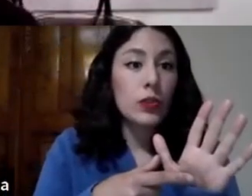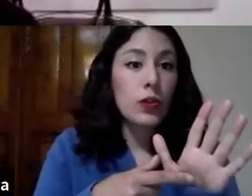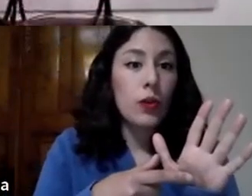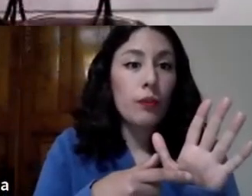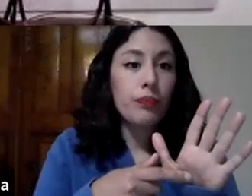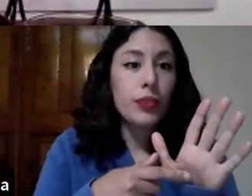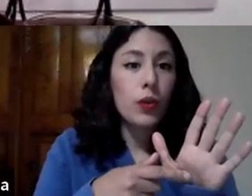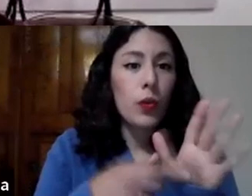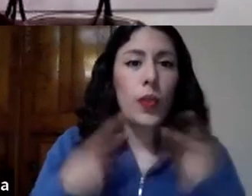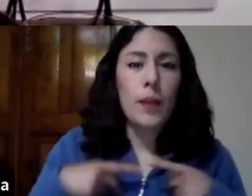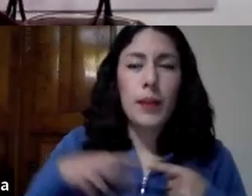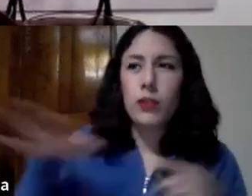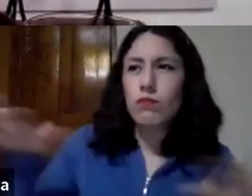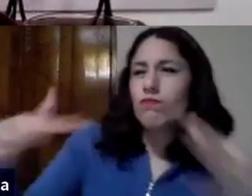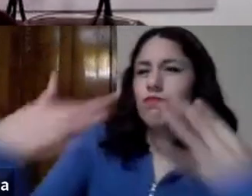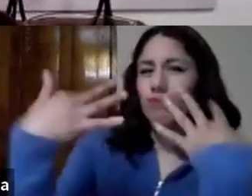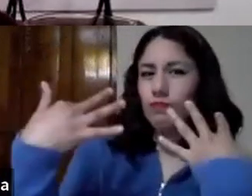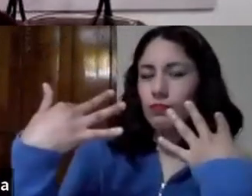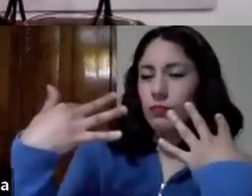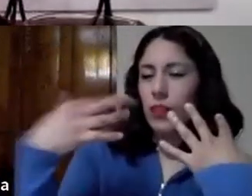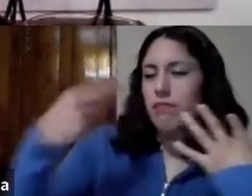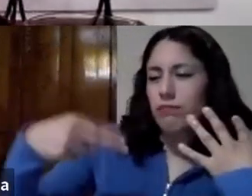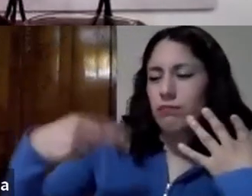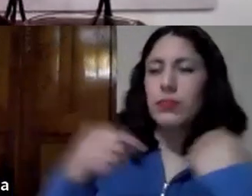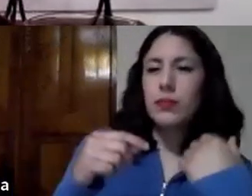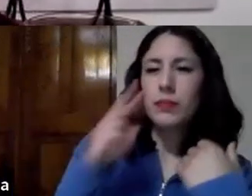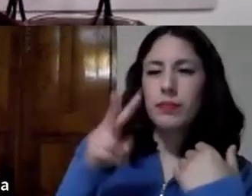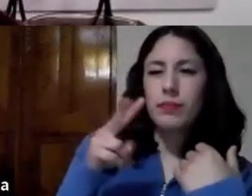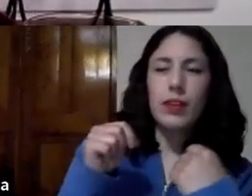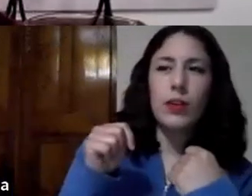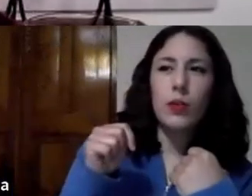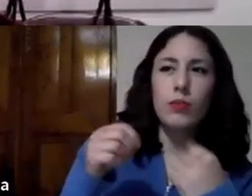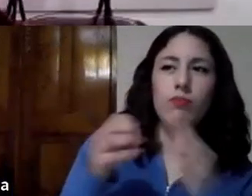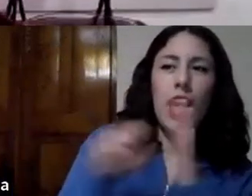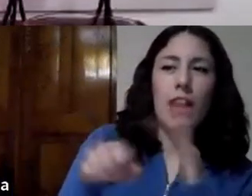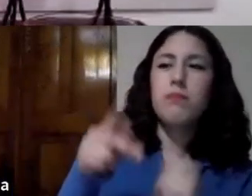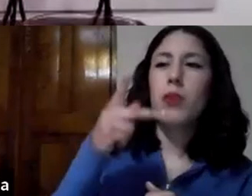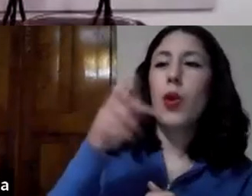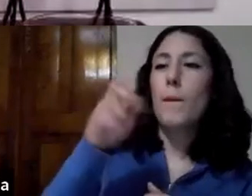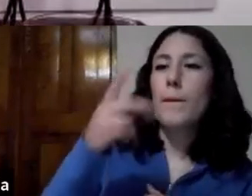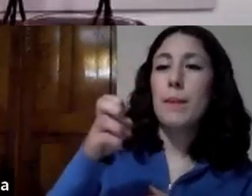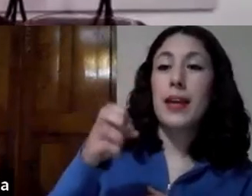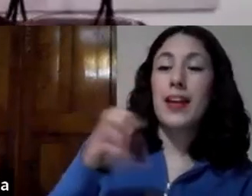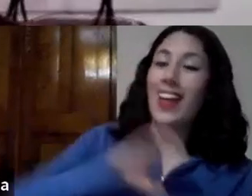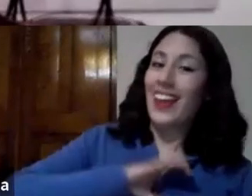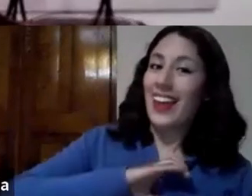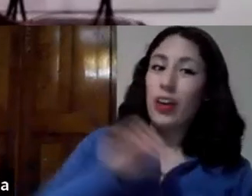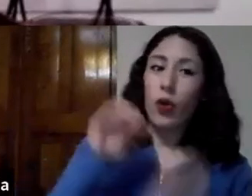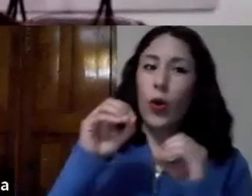cómo me ven si me dicen Pepe con cariño si me dicen Pepe con desprecio